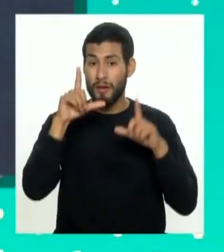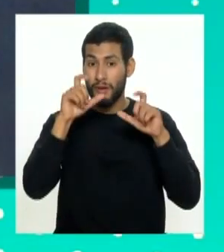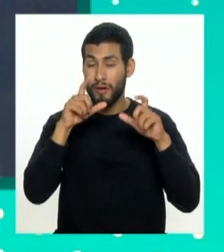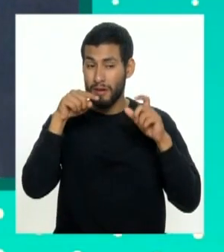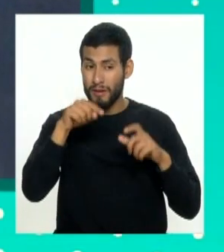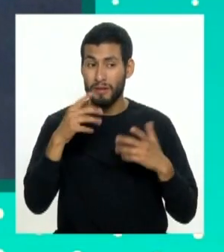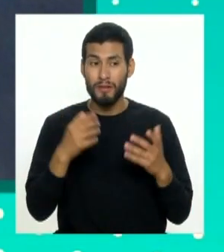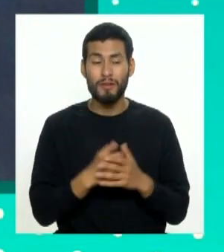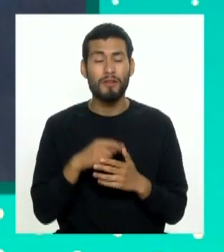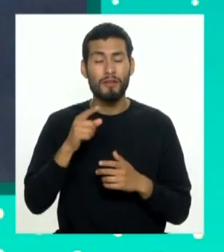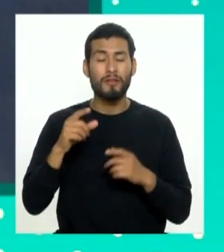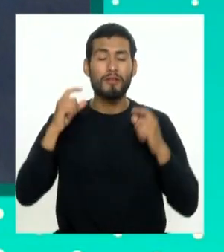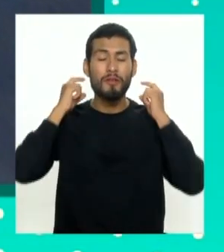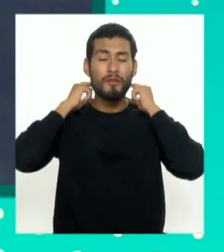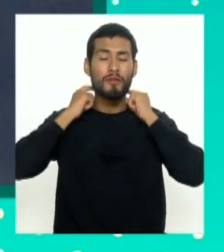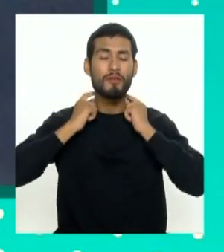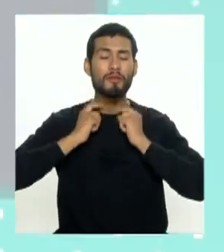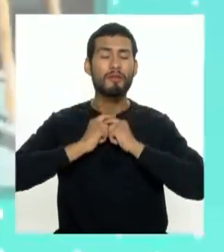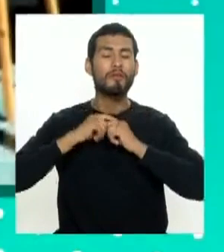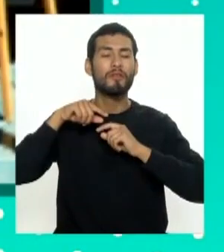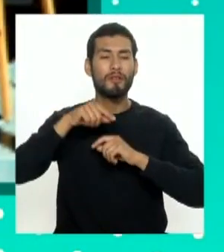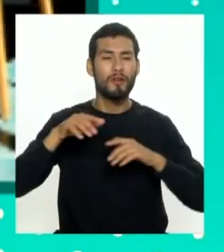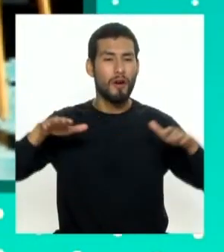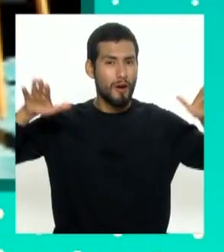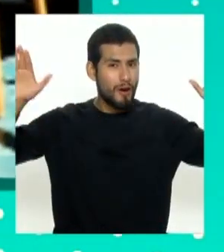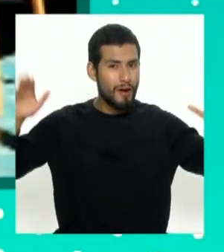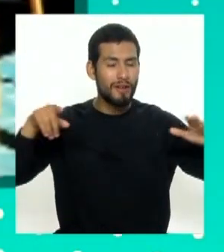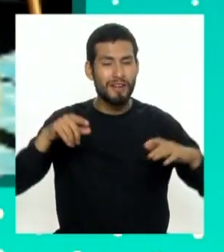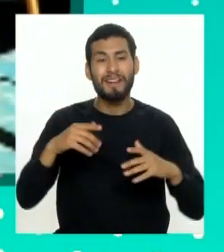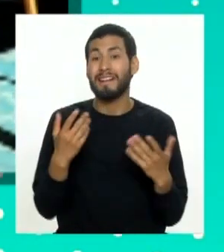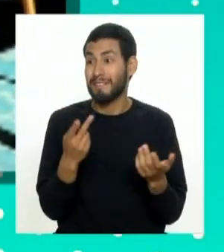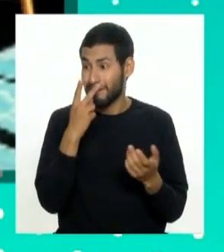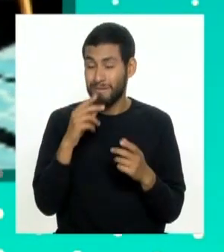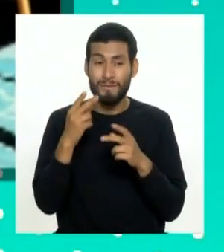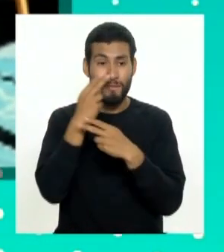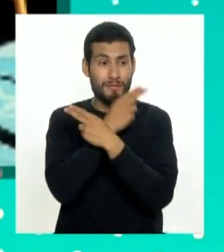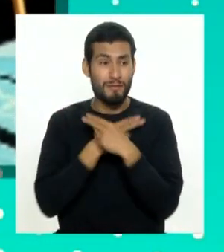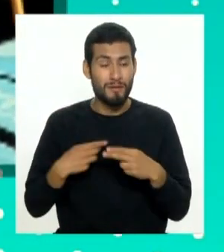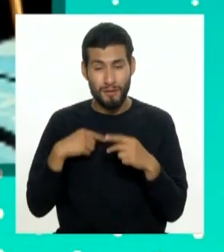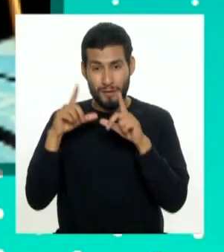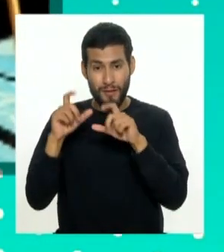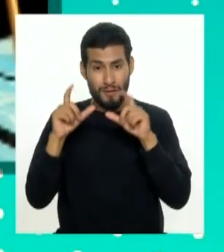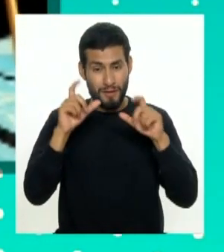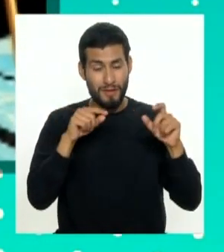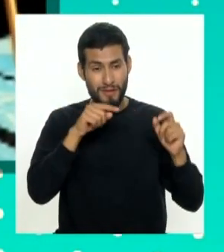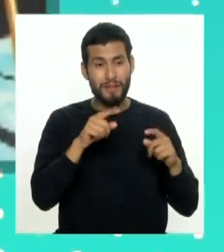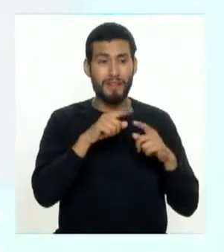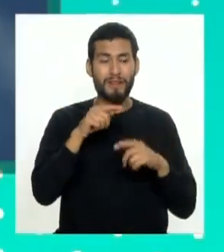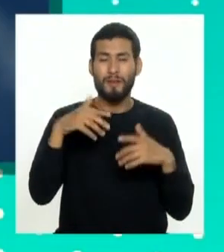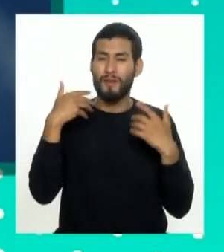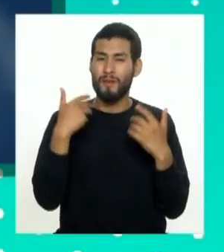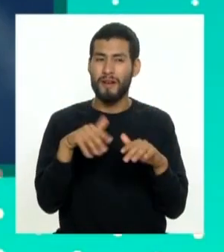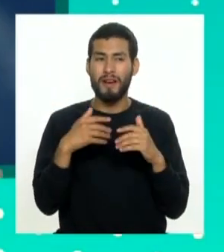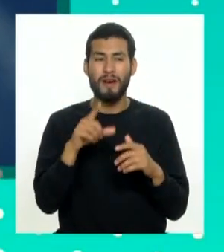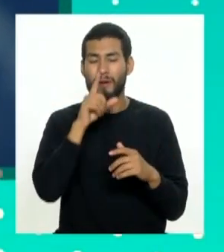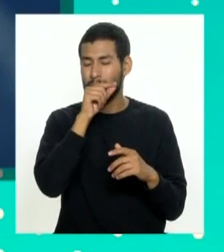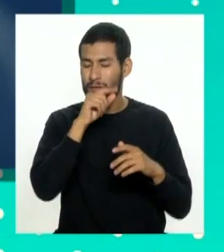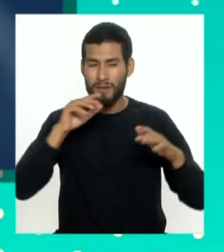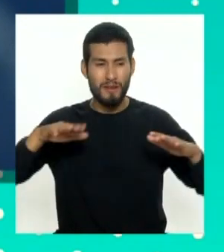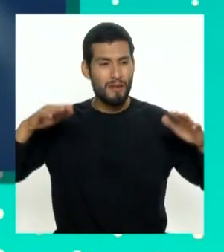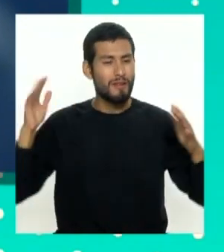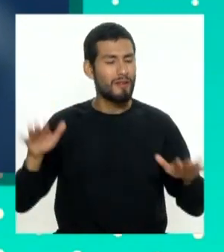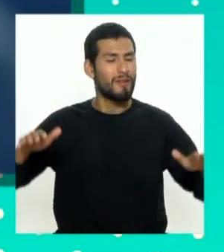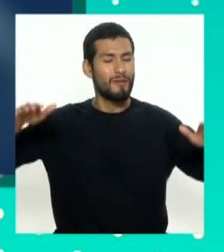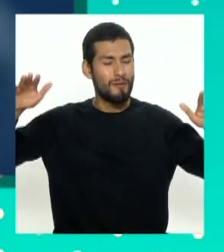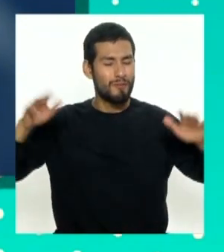itinerante sobre el cóndor andino llega a Huancabelica donde se realizará una exposición de fotografías de la majestuosa ave y